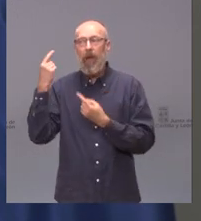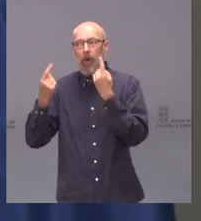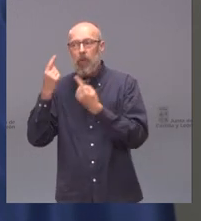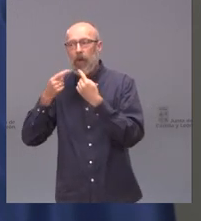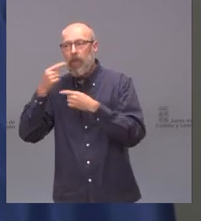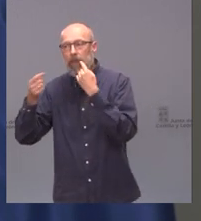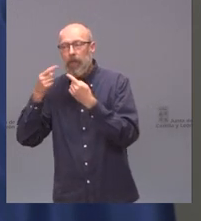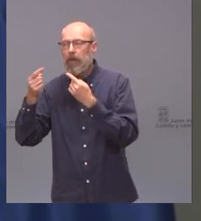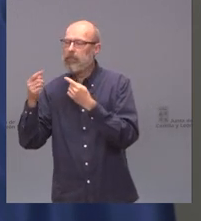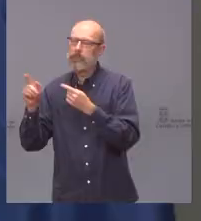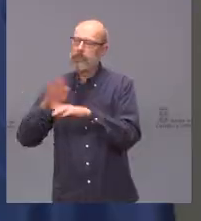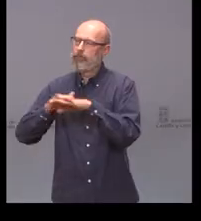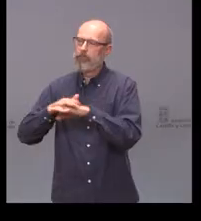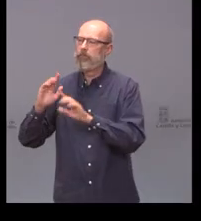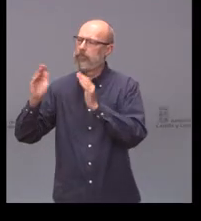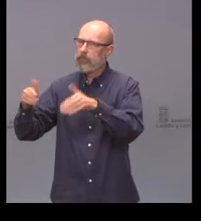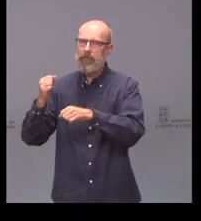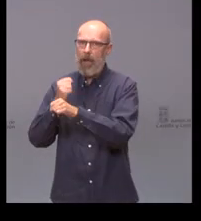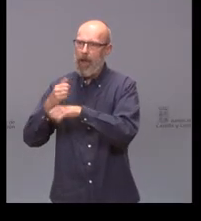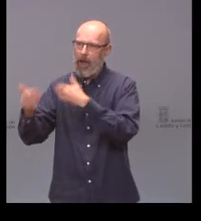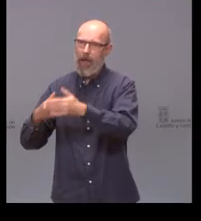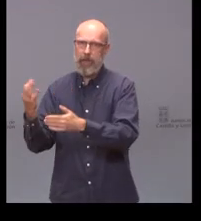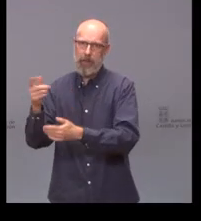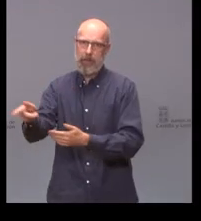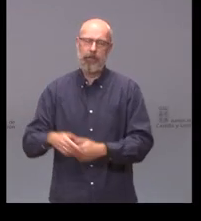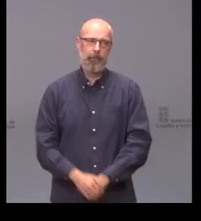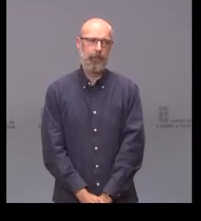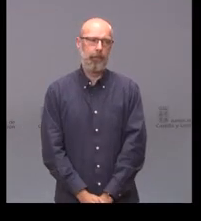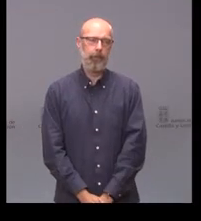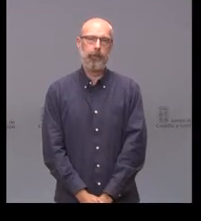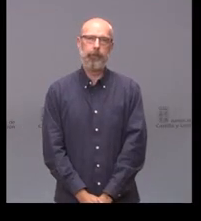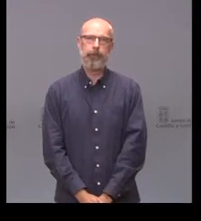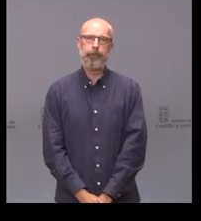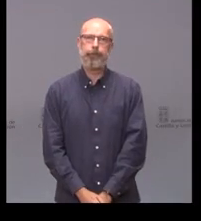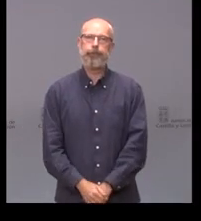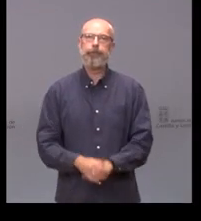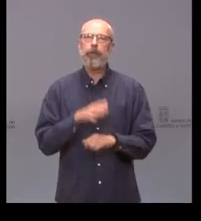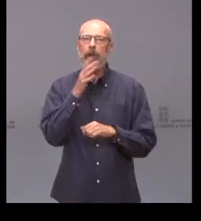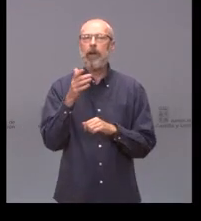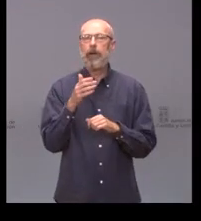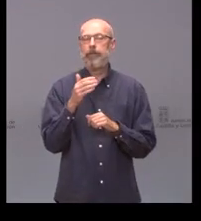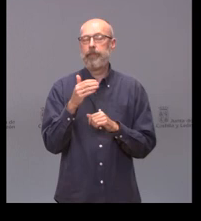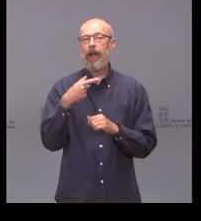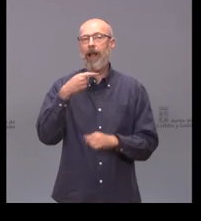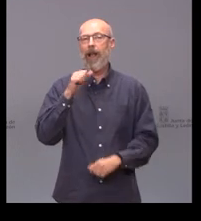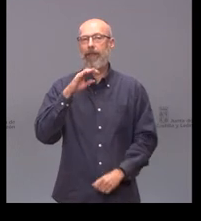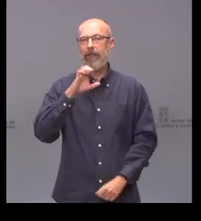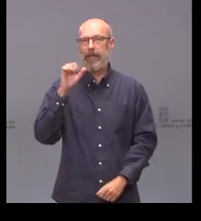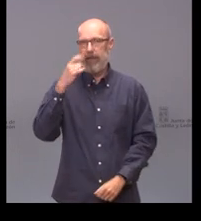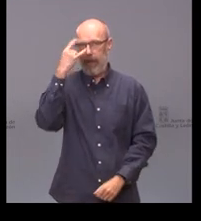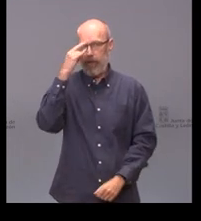momento pues vamos a completar el turno de preguntas de hoy con la gaceta de Salamanca Javier Hernández buenos días